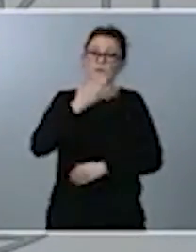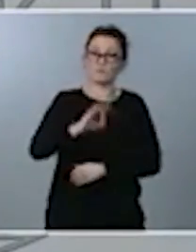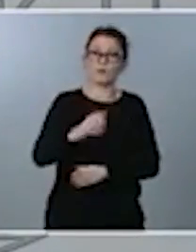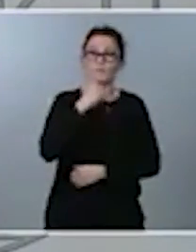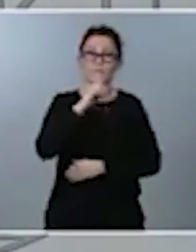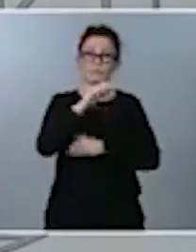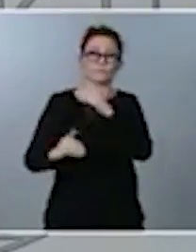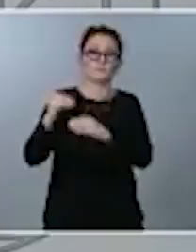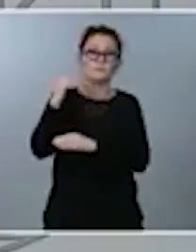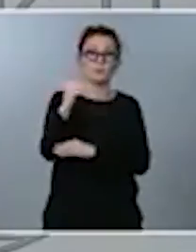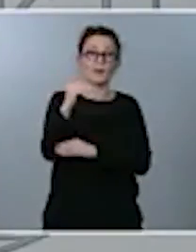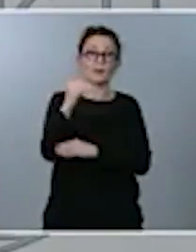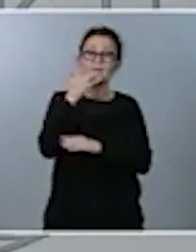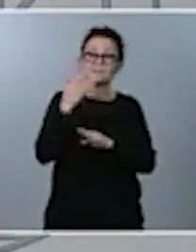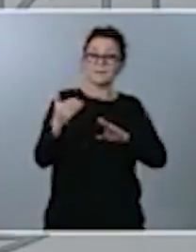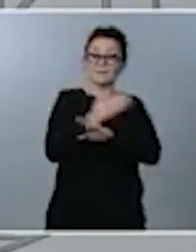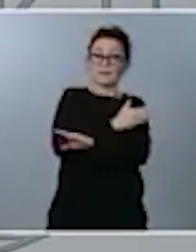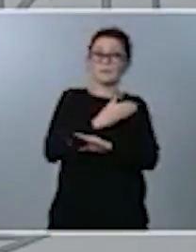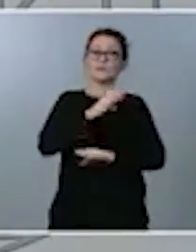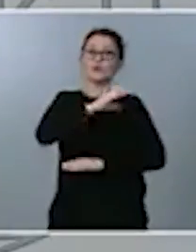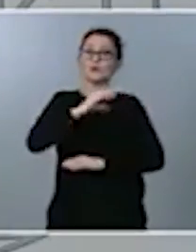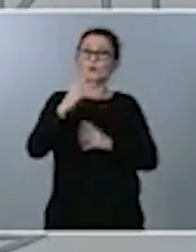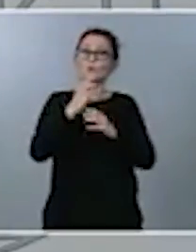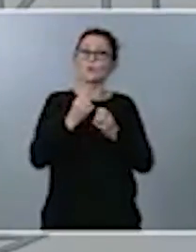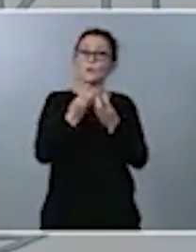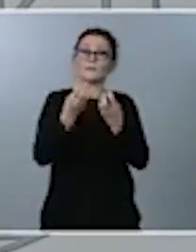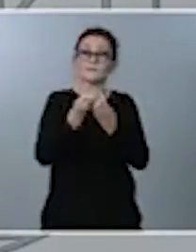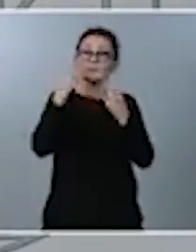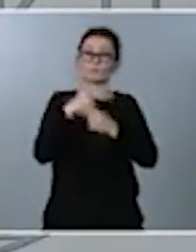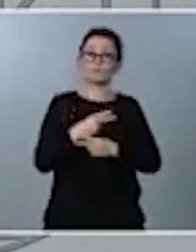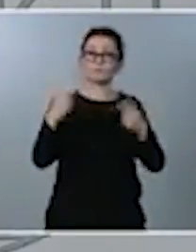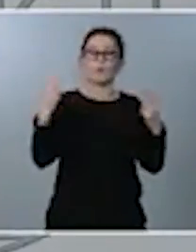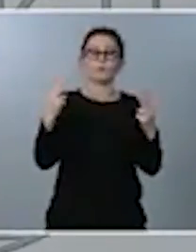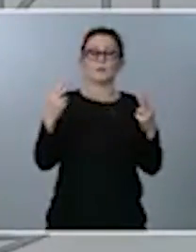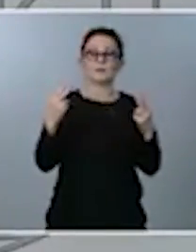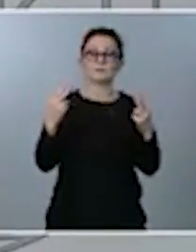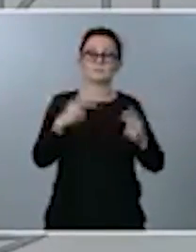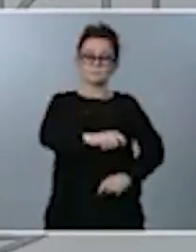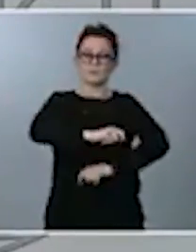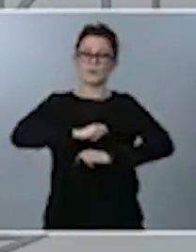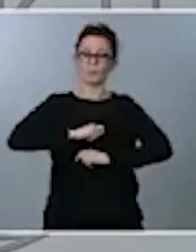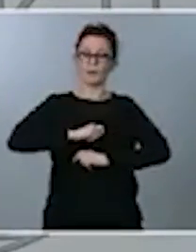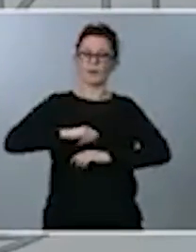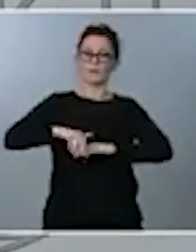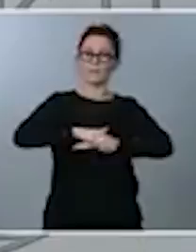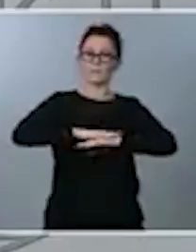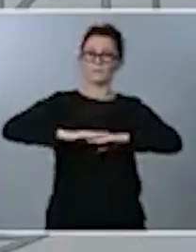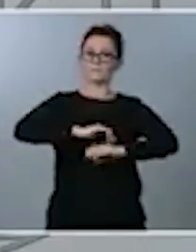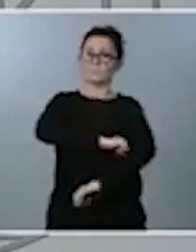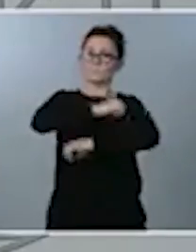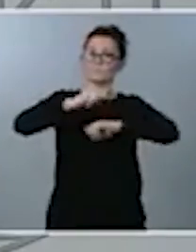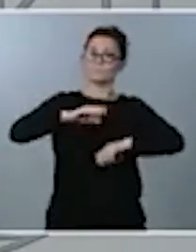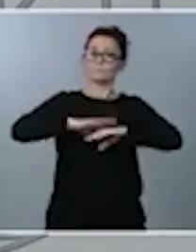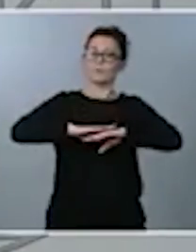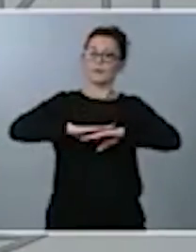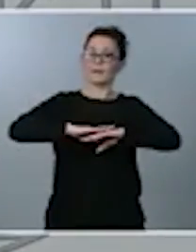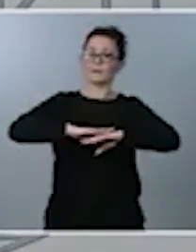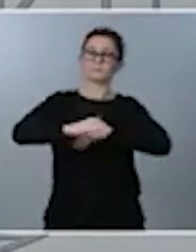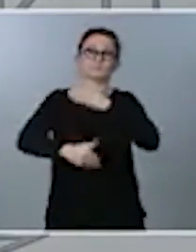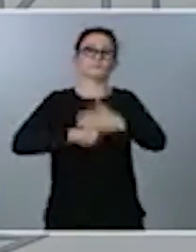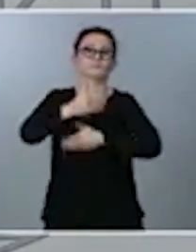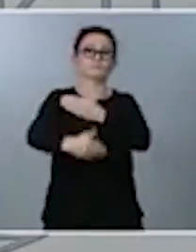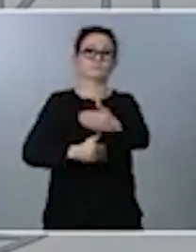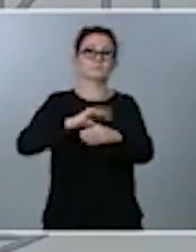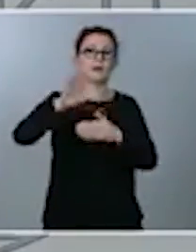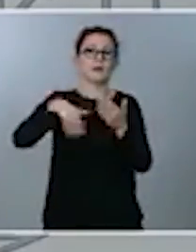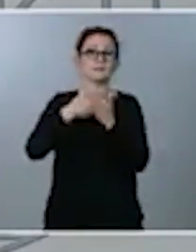consigue tener unas cuentas públicas que serán una palanca indispensable para lograr ese objetivo. Es un elemento al